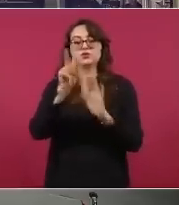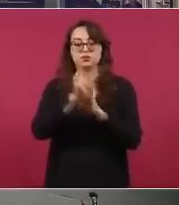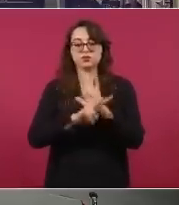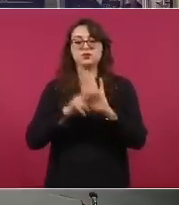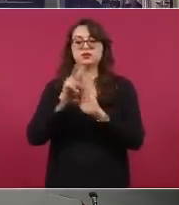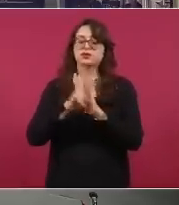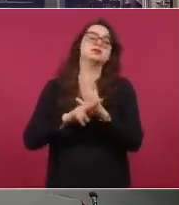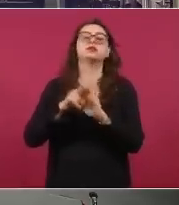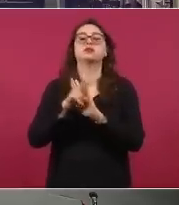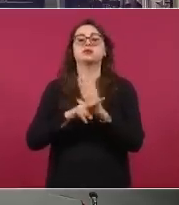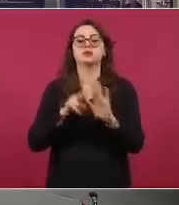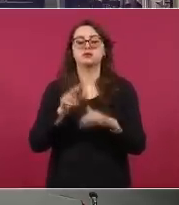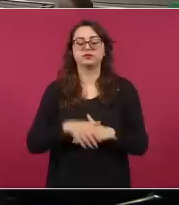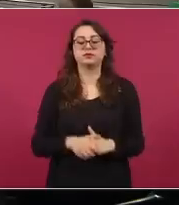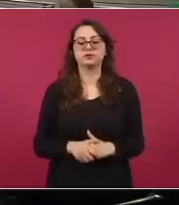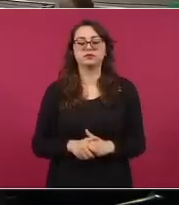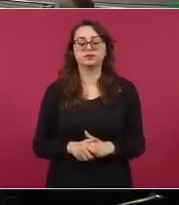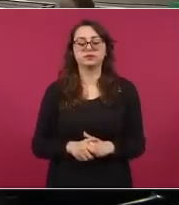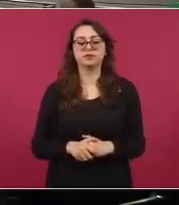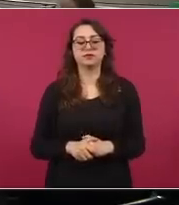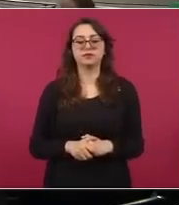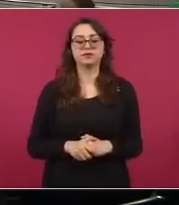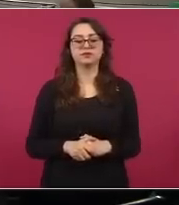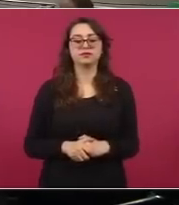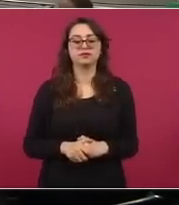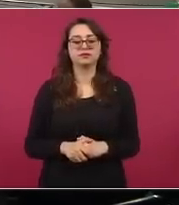donde dice sí, sí, sí, Andrés Manuel, ya, ya,